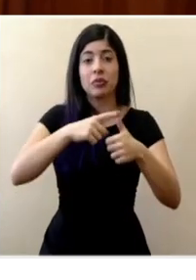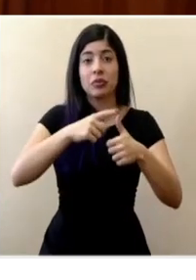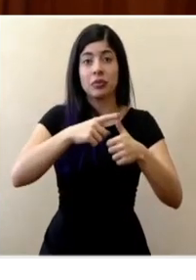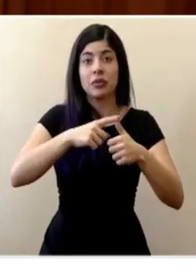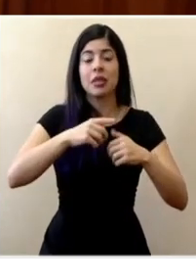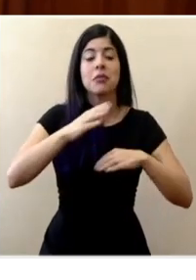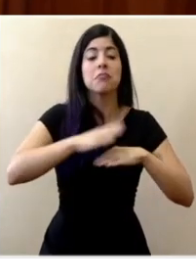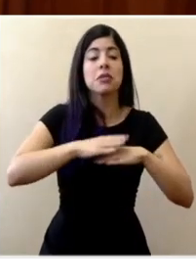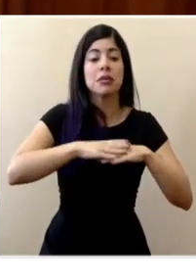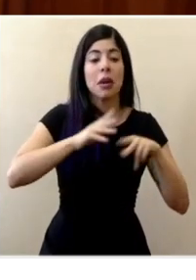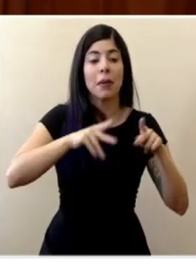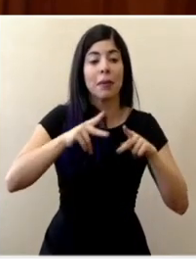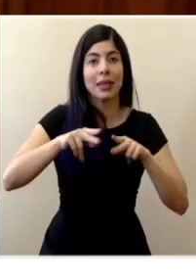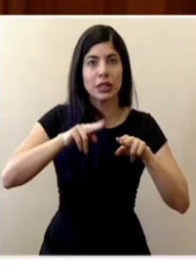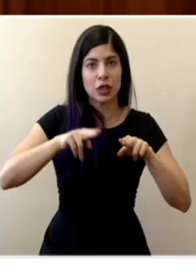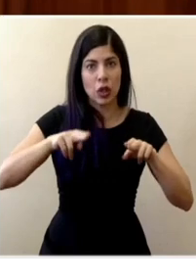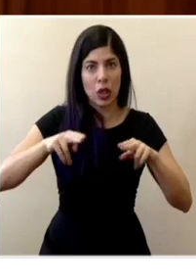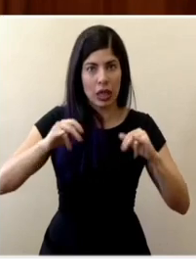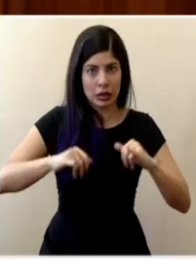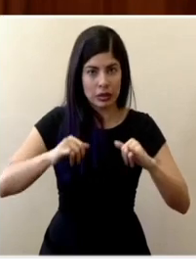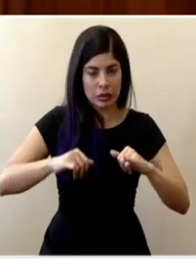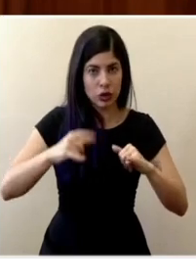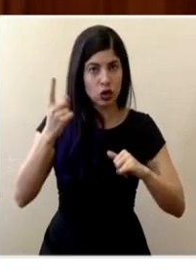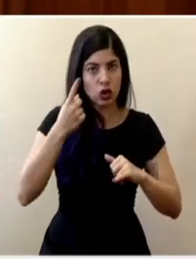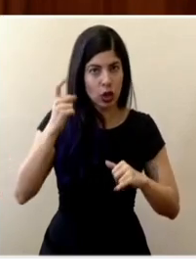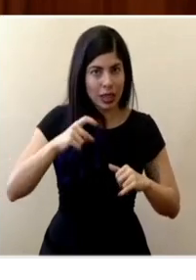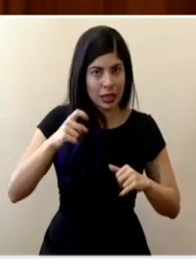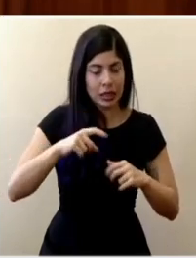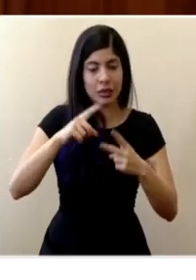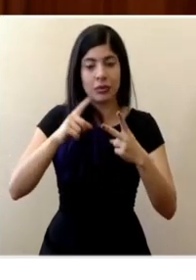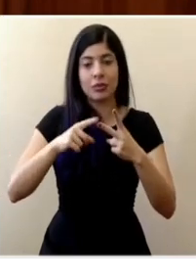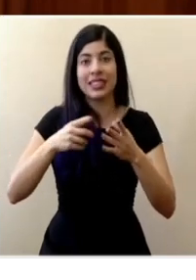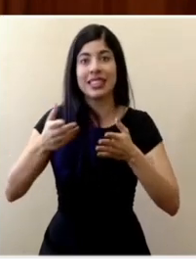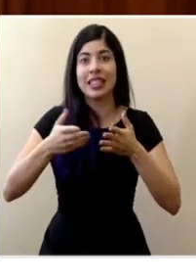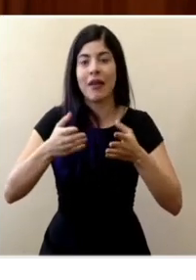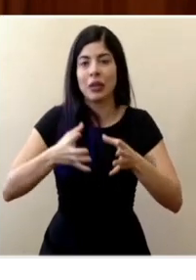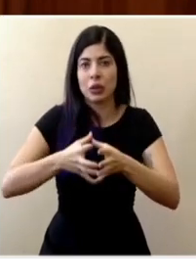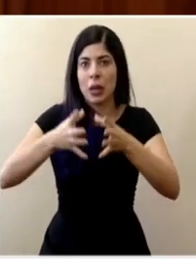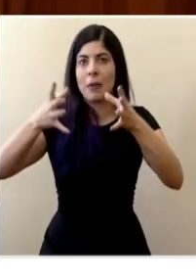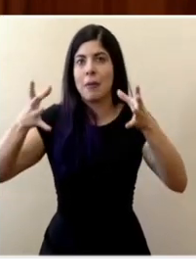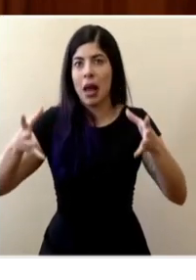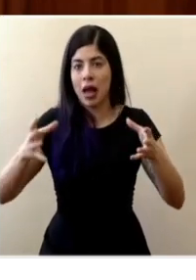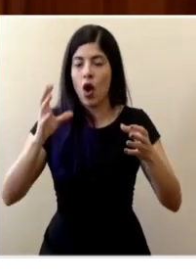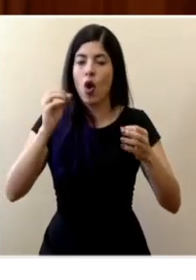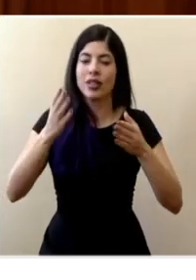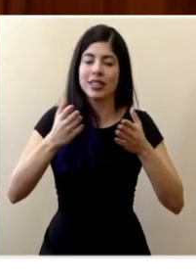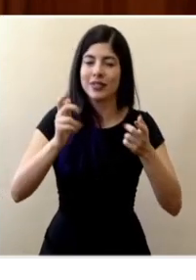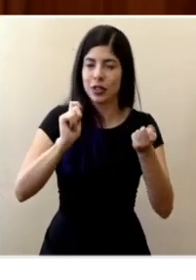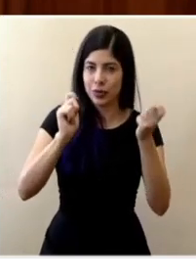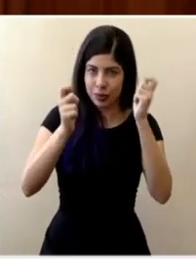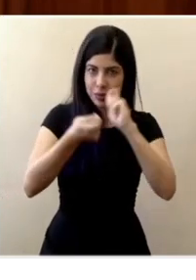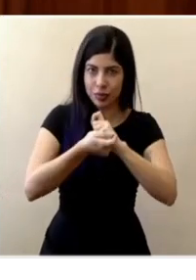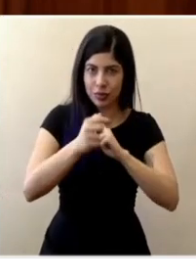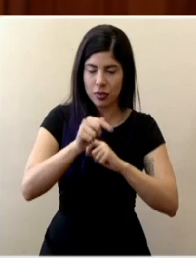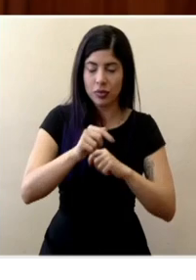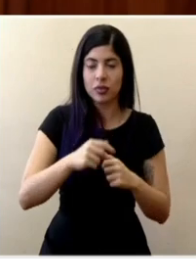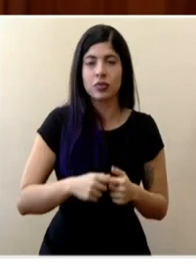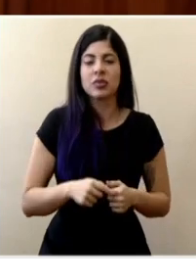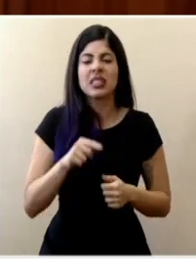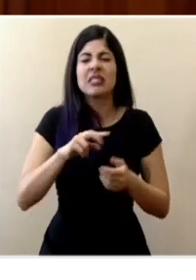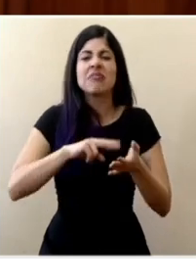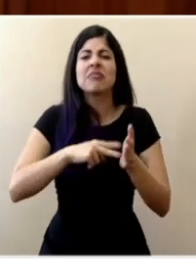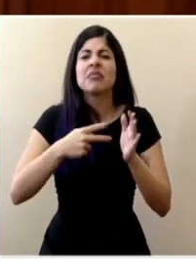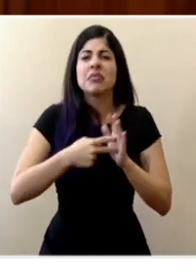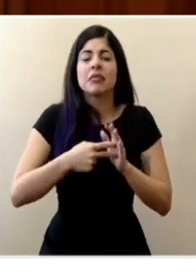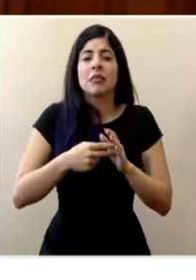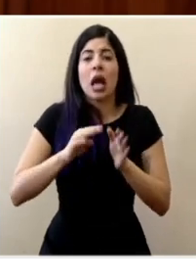ocupación mínima, otro es la expansión de servicios, la reconversión de servicios, perdón, que es